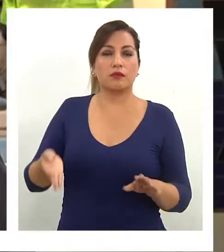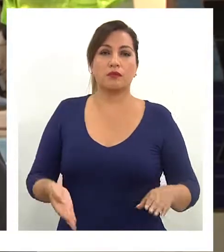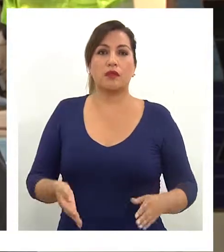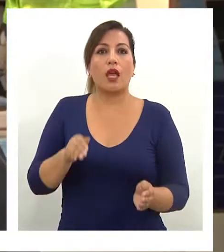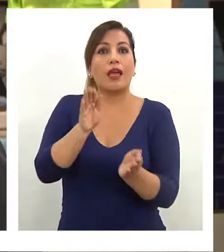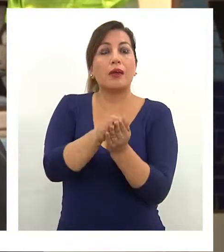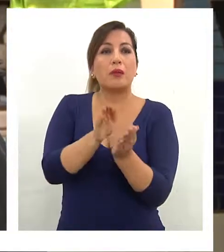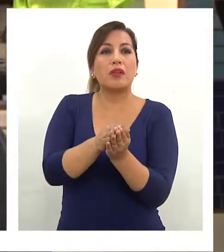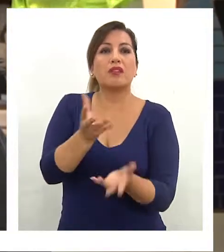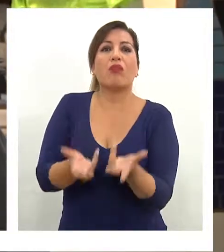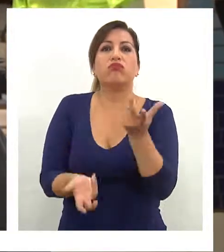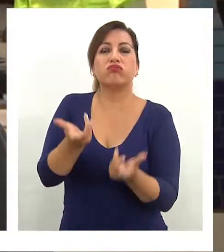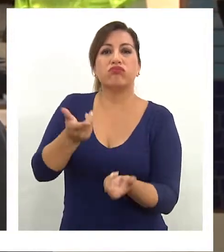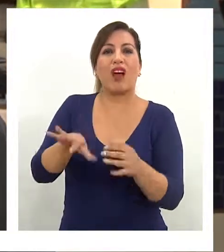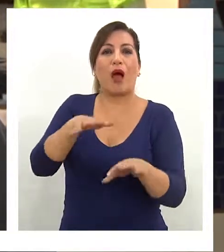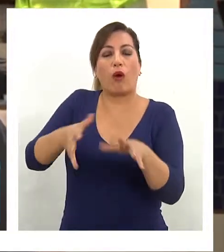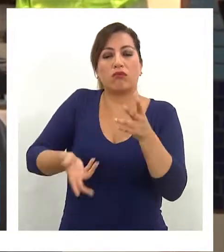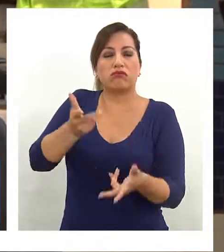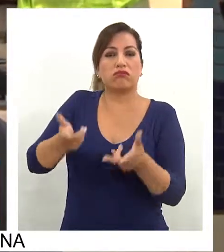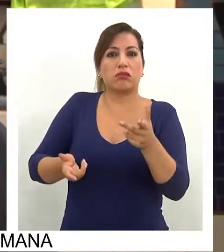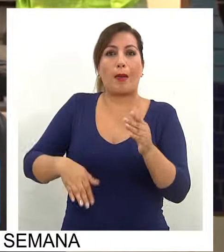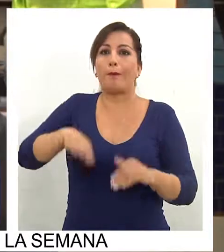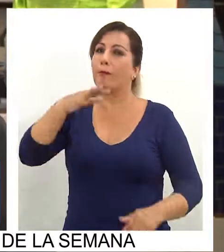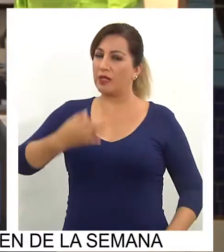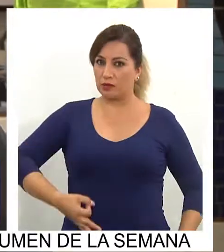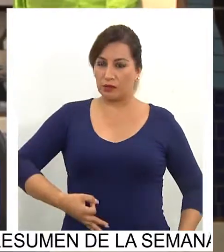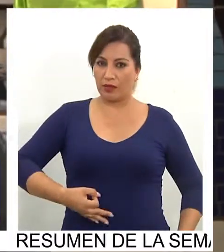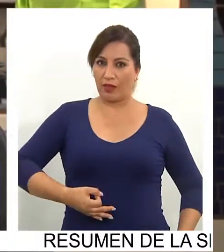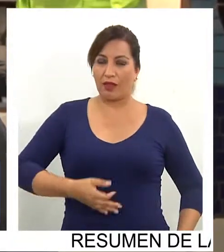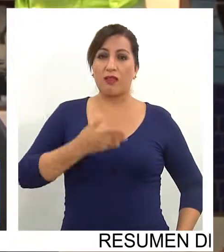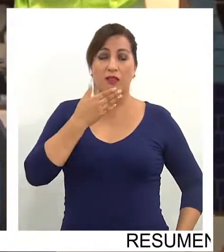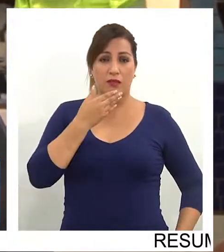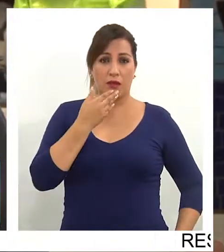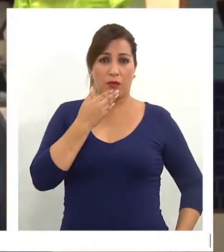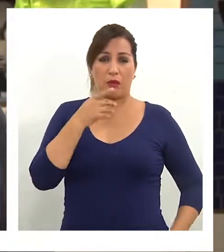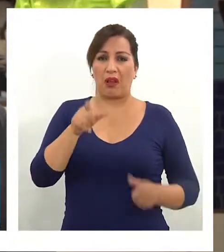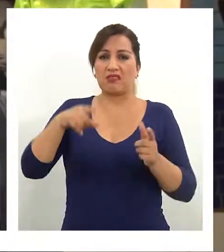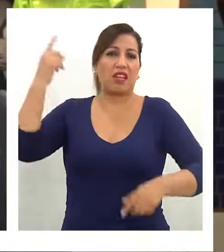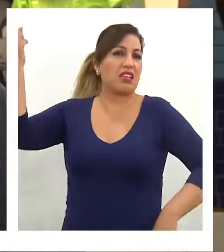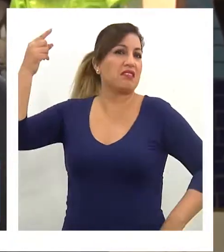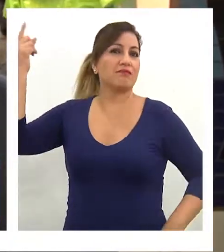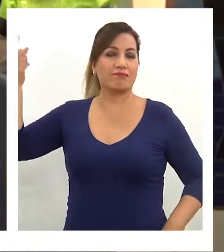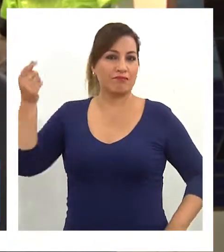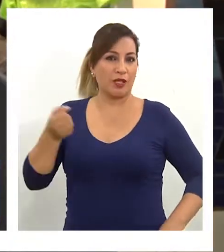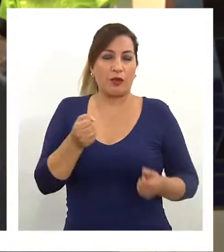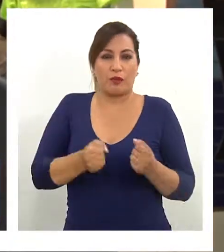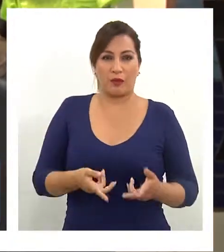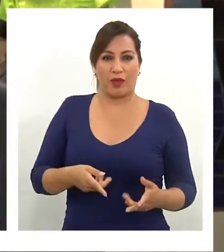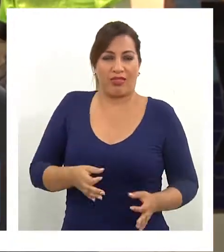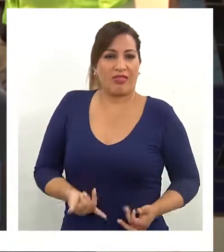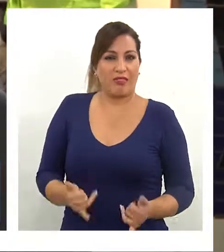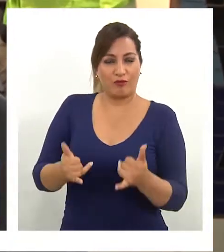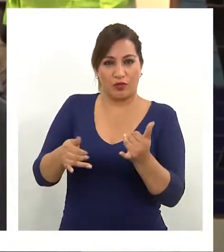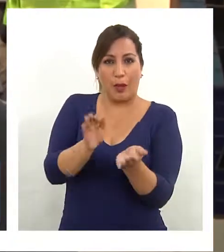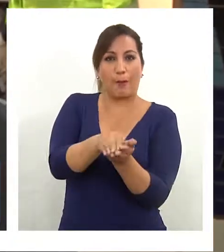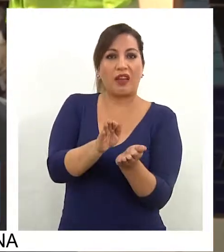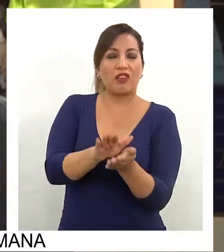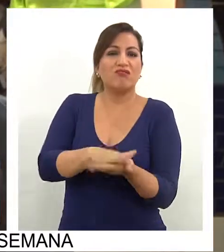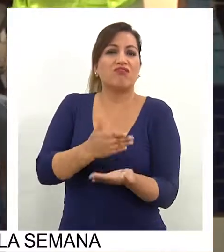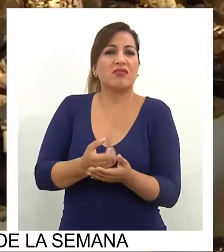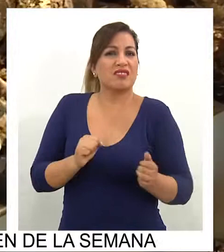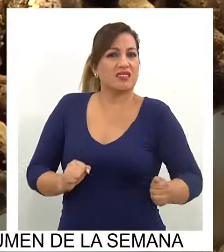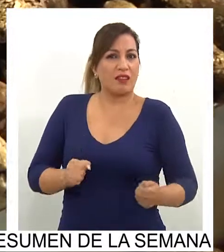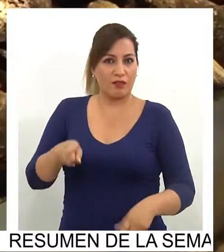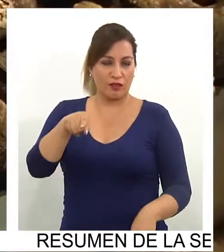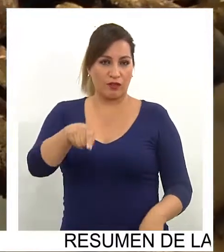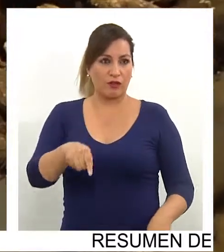Consumir los mariscos consigo es más seguridad. Para ellos y para la gente en general que pueda disfrutar de un marisco sano